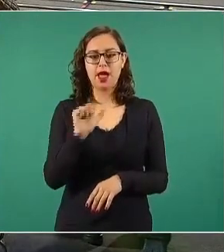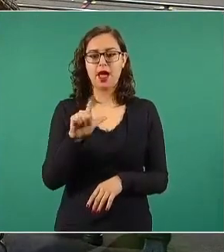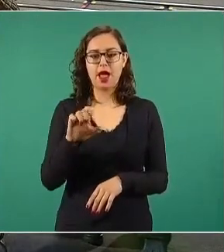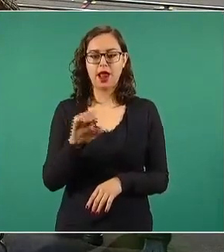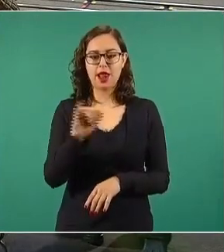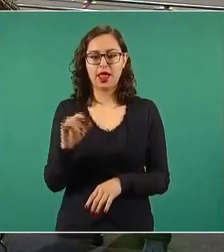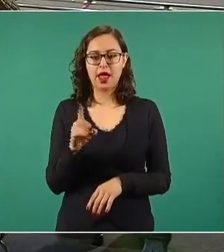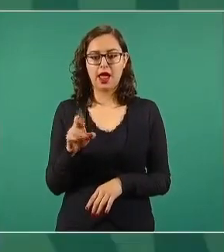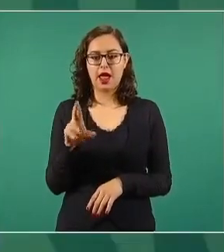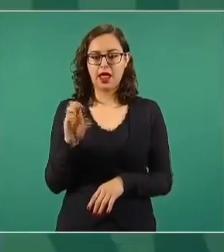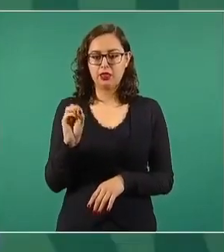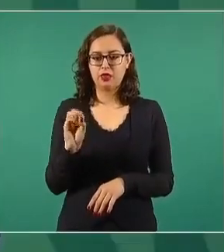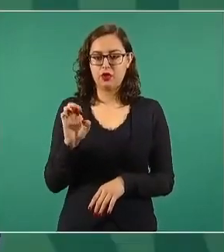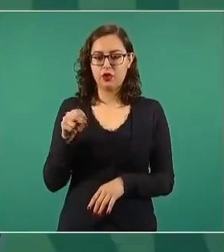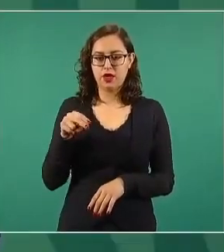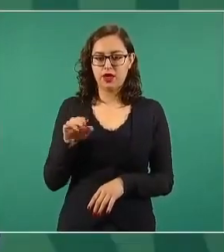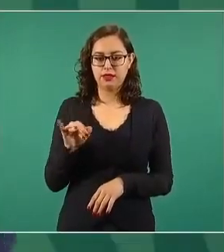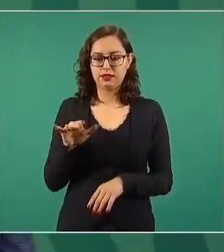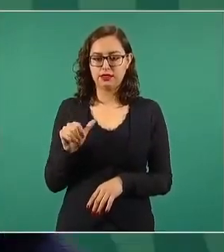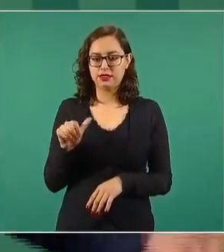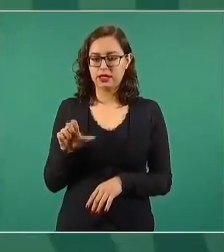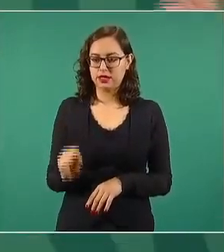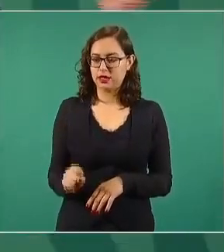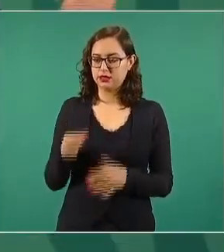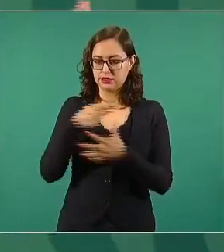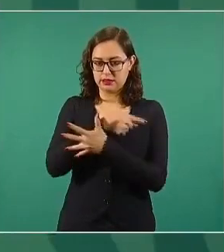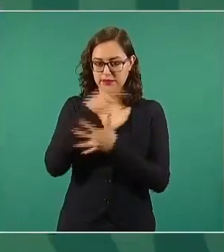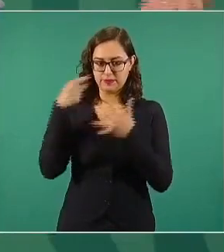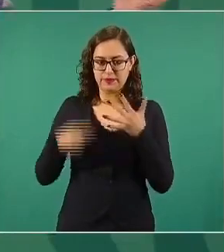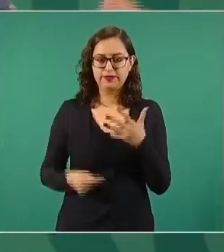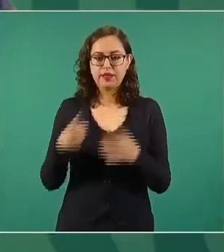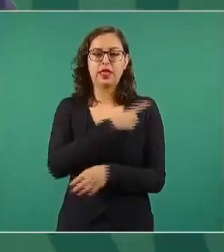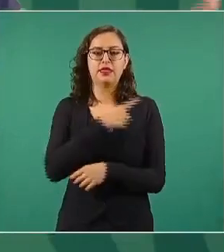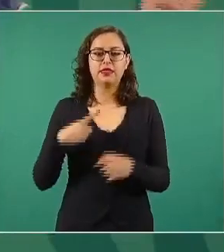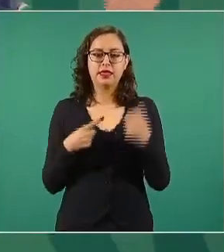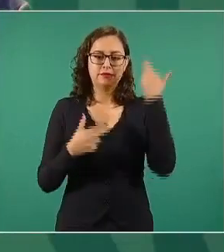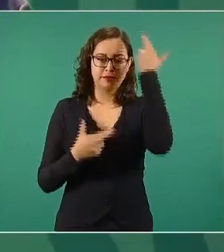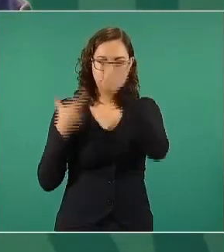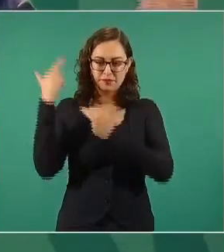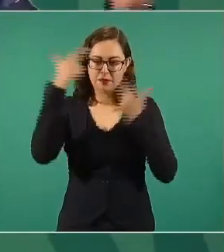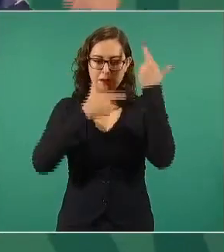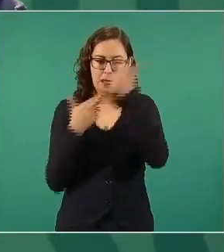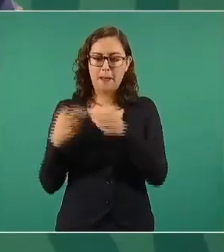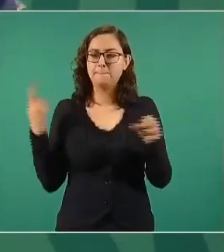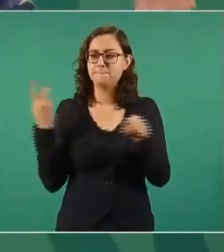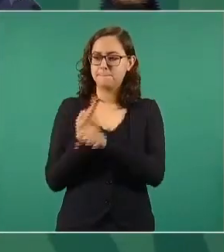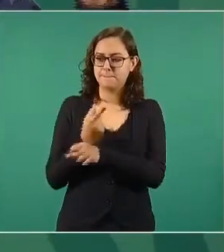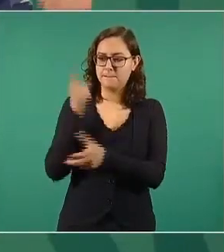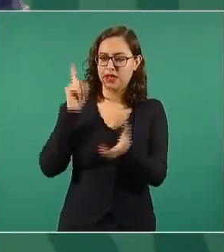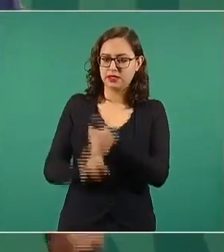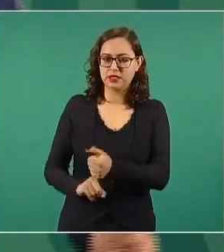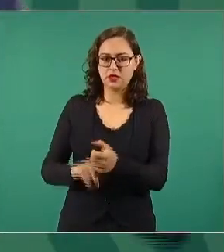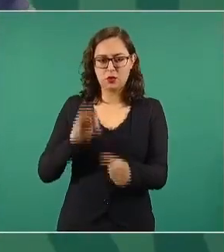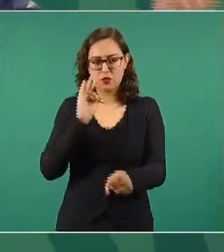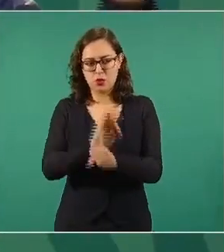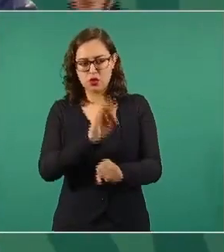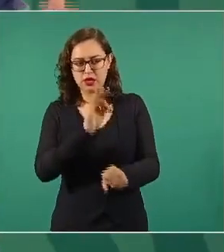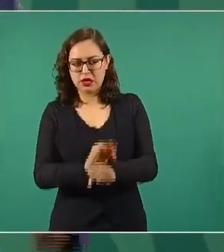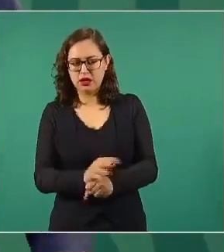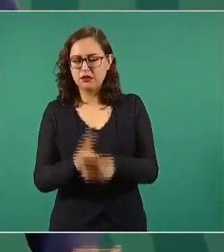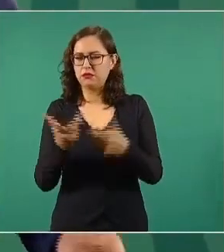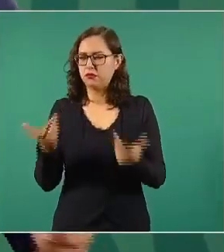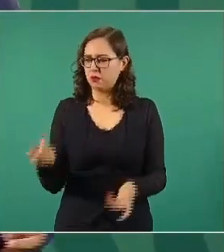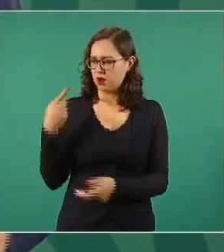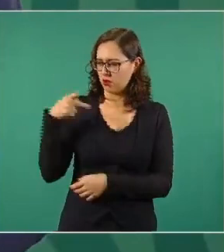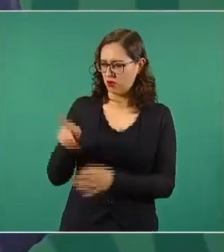llevar a cabo una revisión de todo esto que heredamos estos mecanismos de protección para ver si funcionan.